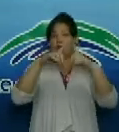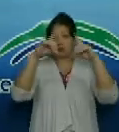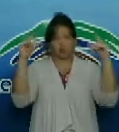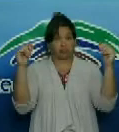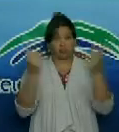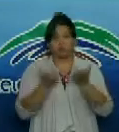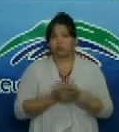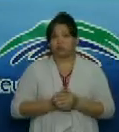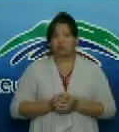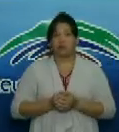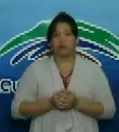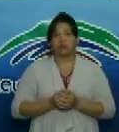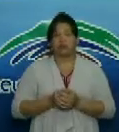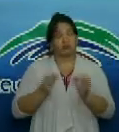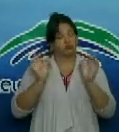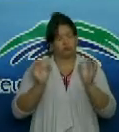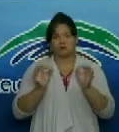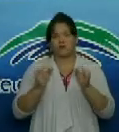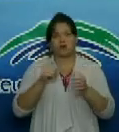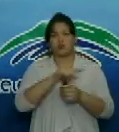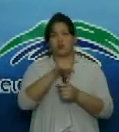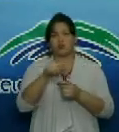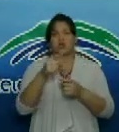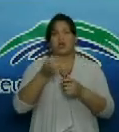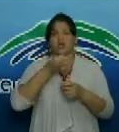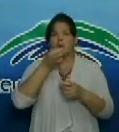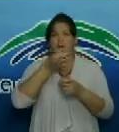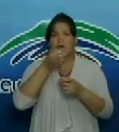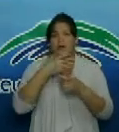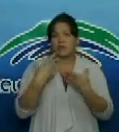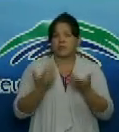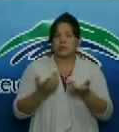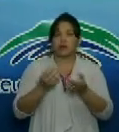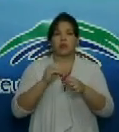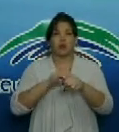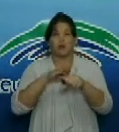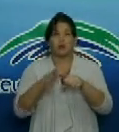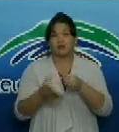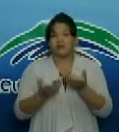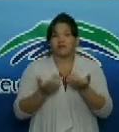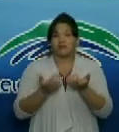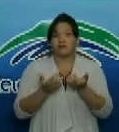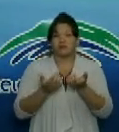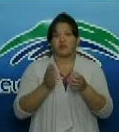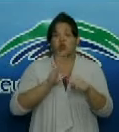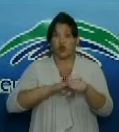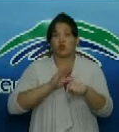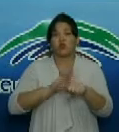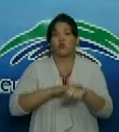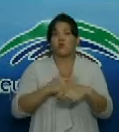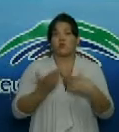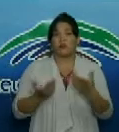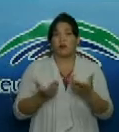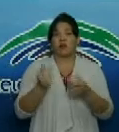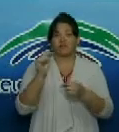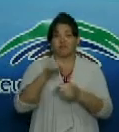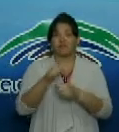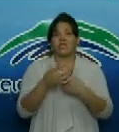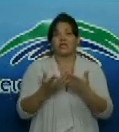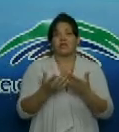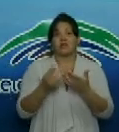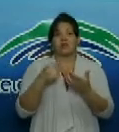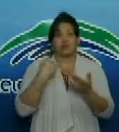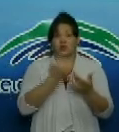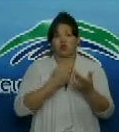y como bien usted explicaba la COVID-19 pues los efectos de esa enfermedad ha provocado que tengamos que